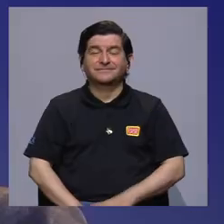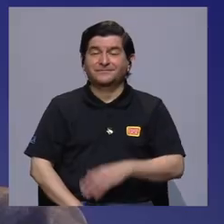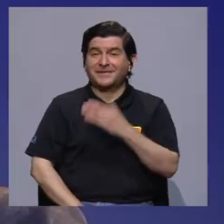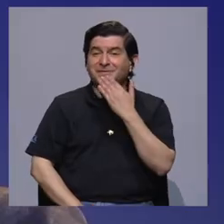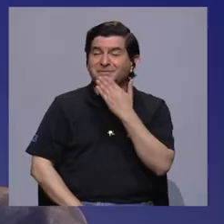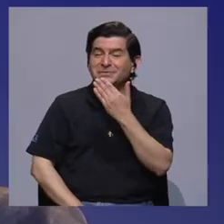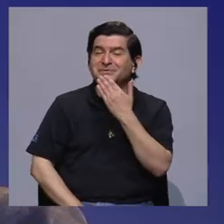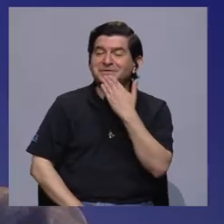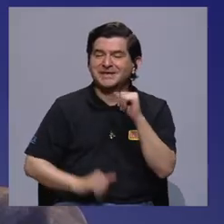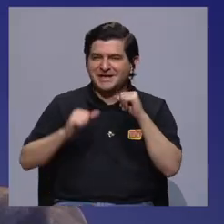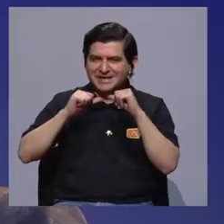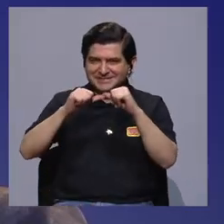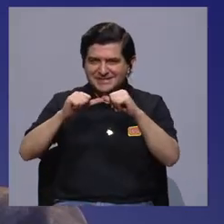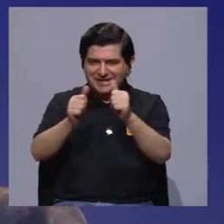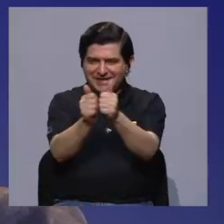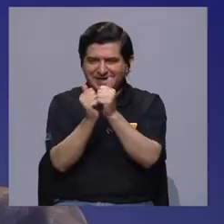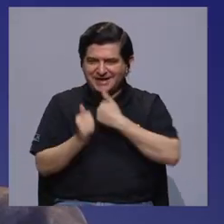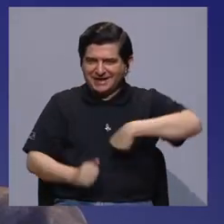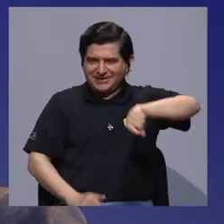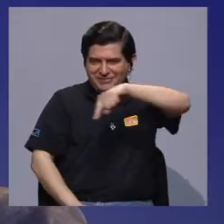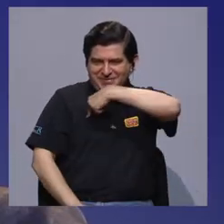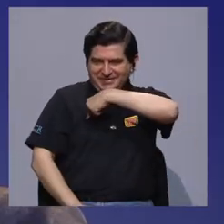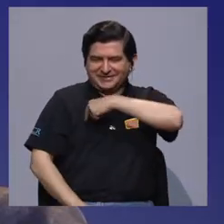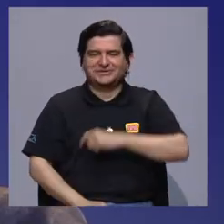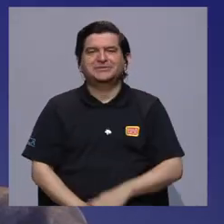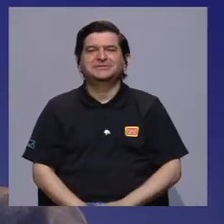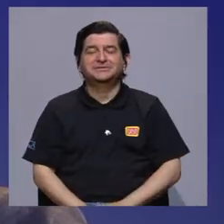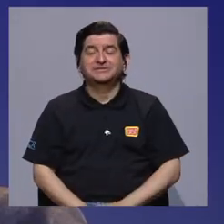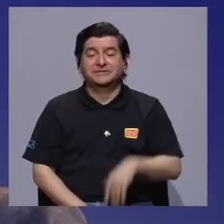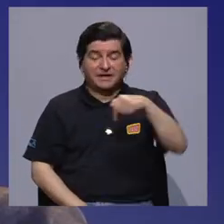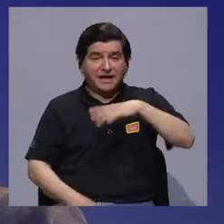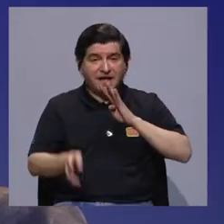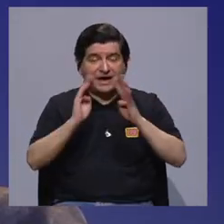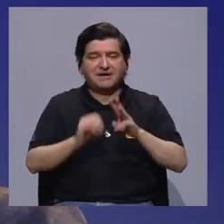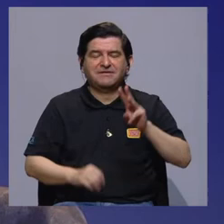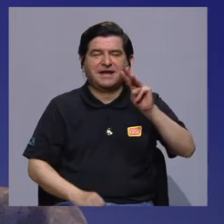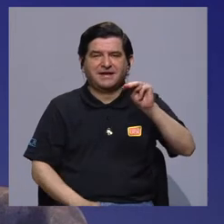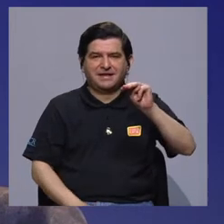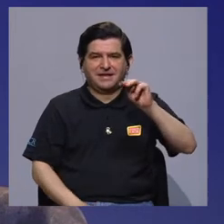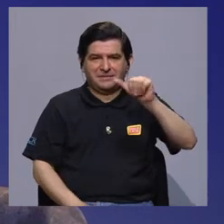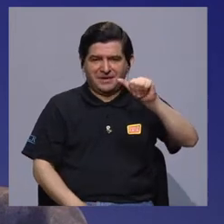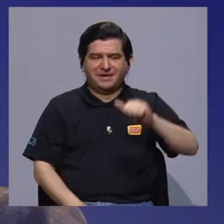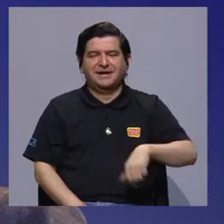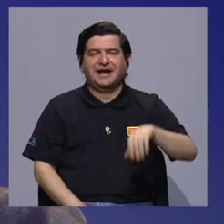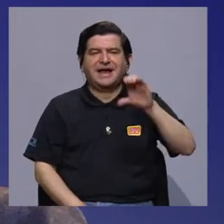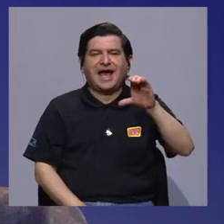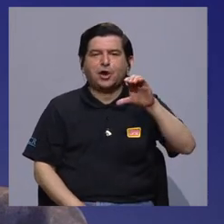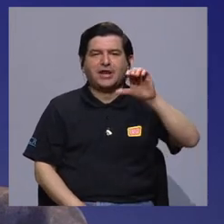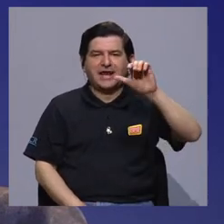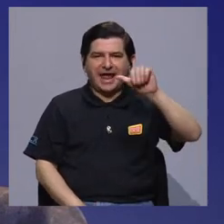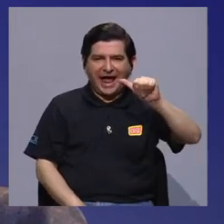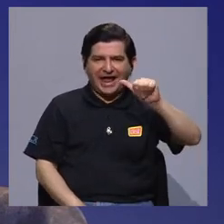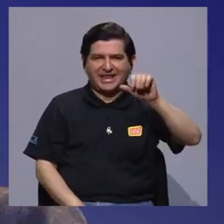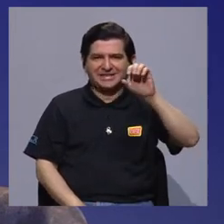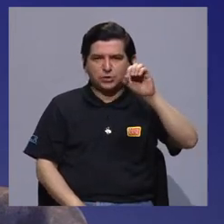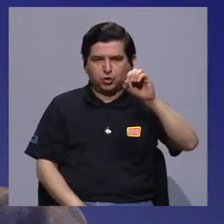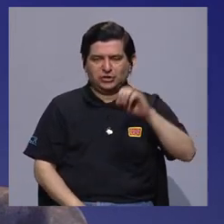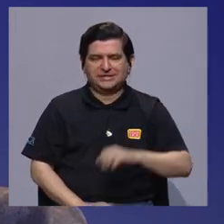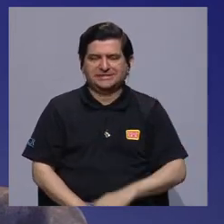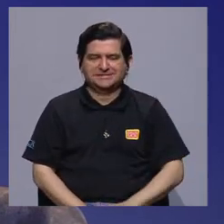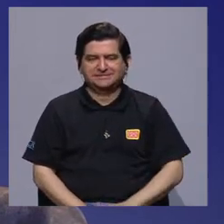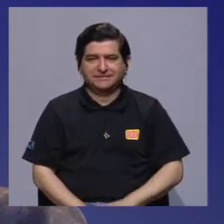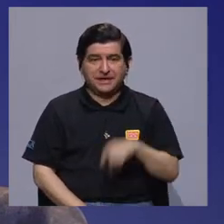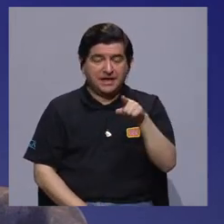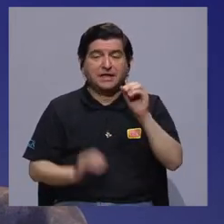Muchas gracias por continuar con nosotros. Estamos hablando con la máster Carolina Arias Ortiz,